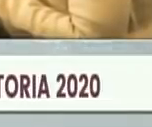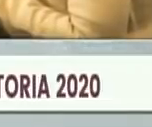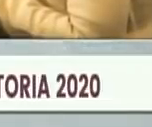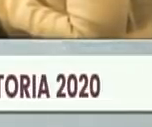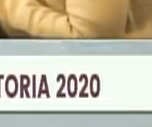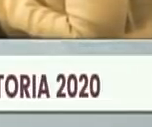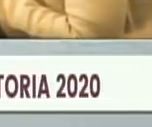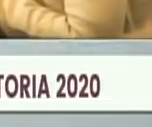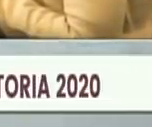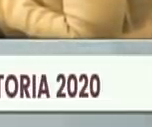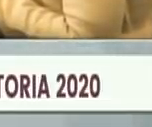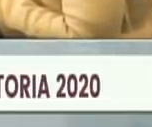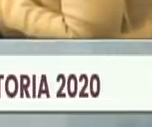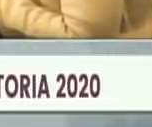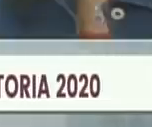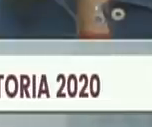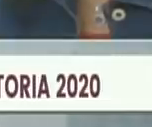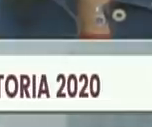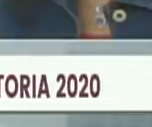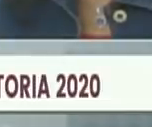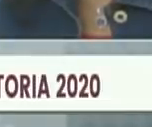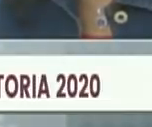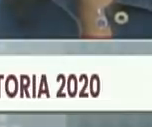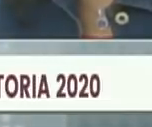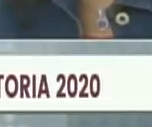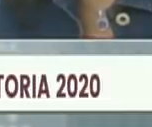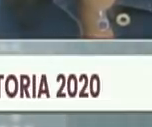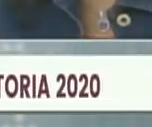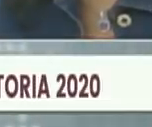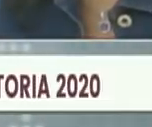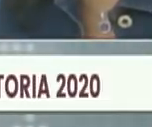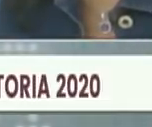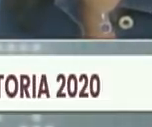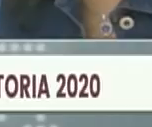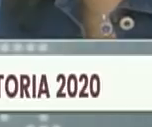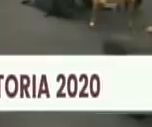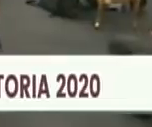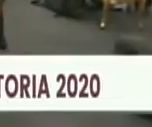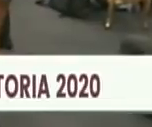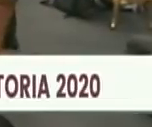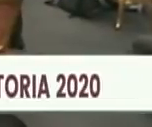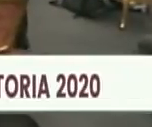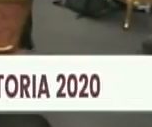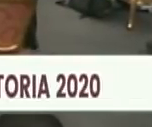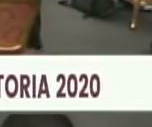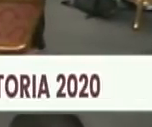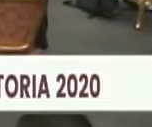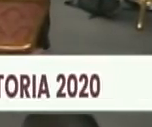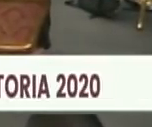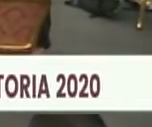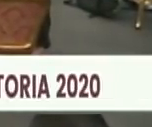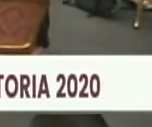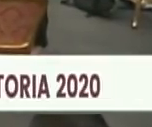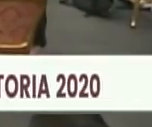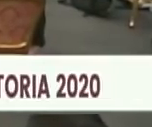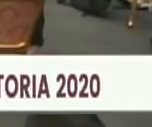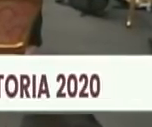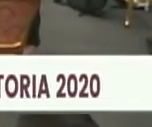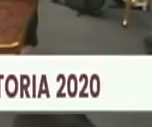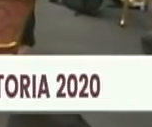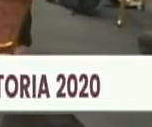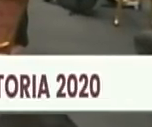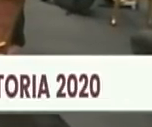a la investigación histórica y la Nacional de Historia al ciudadano Nelson Guzmán, poeta, ensayista, novelista,